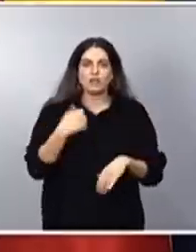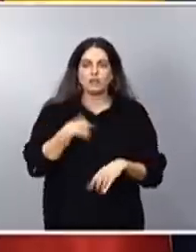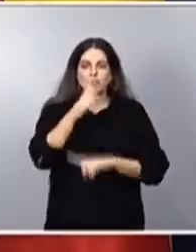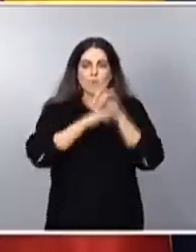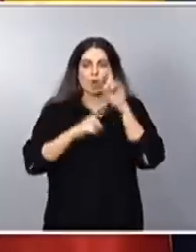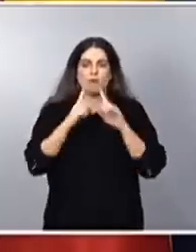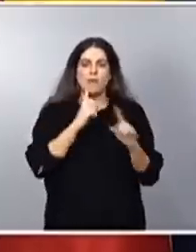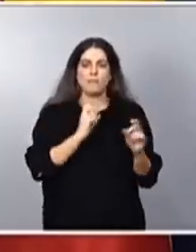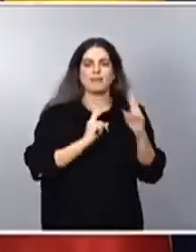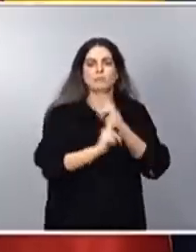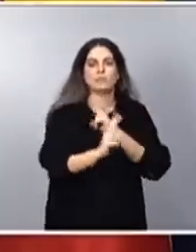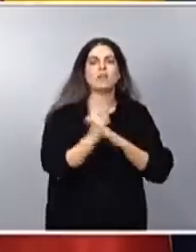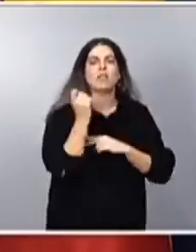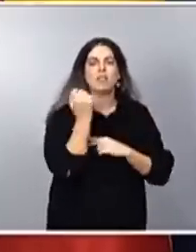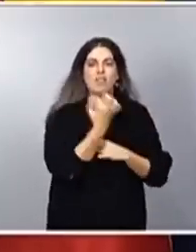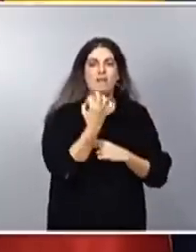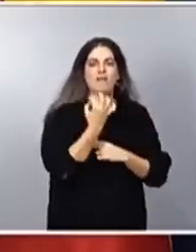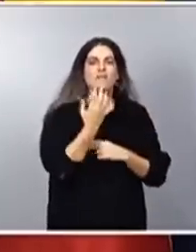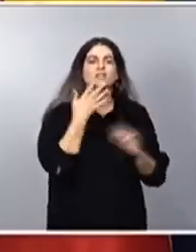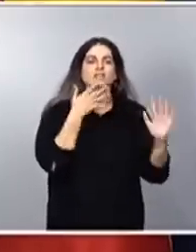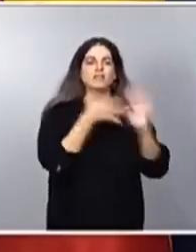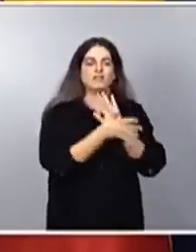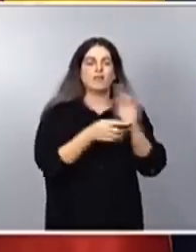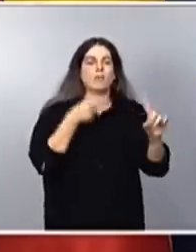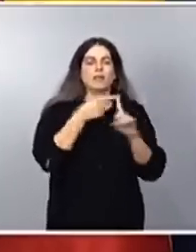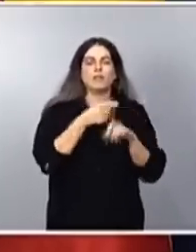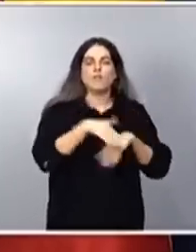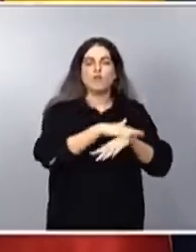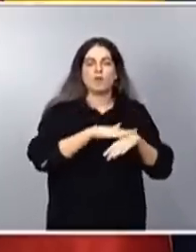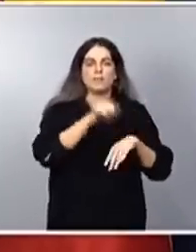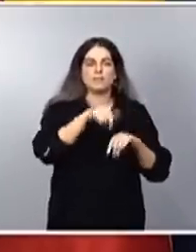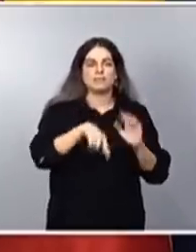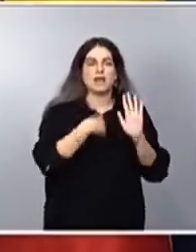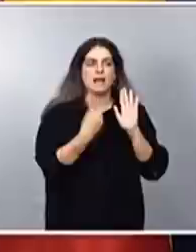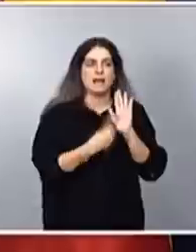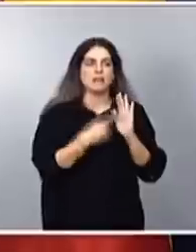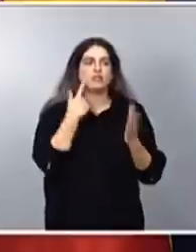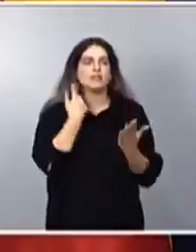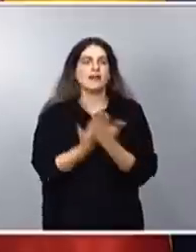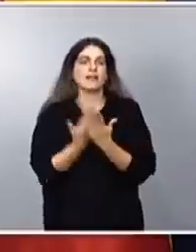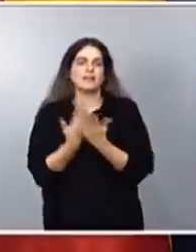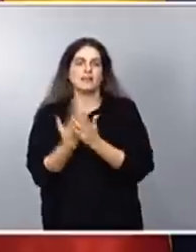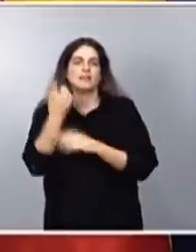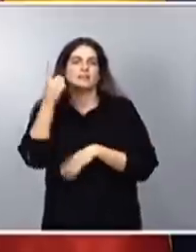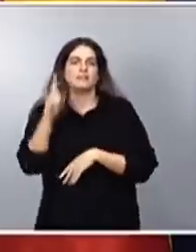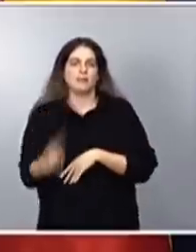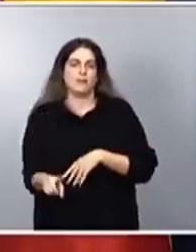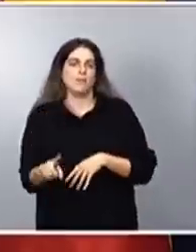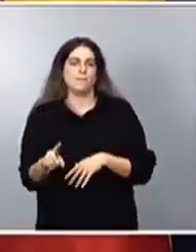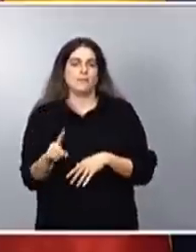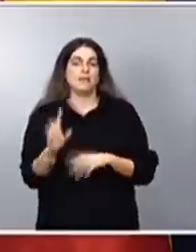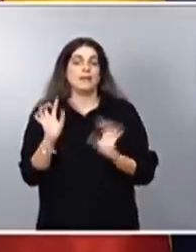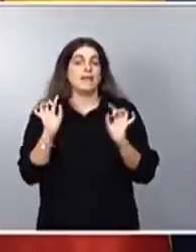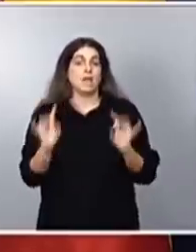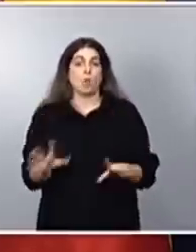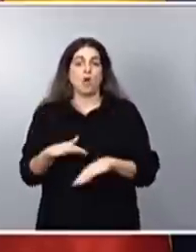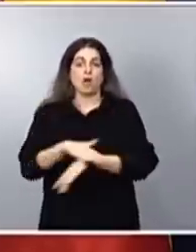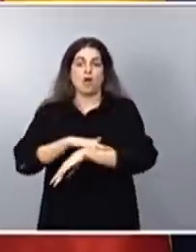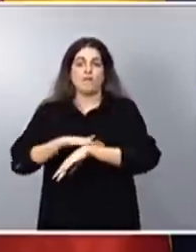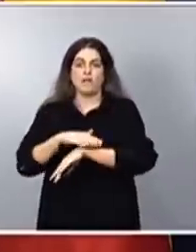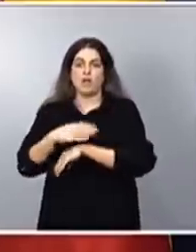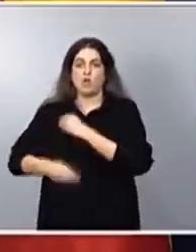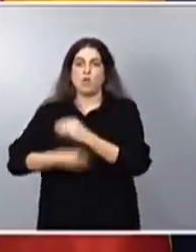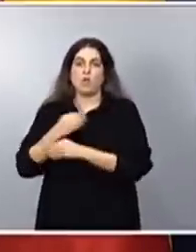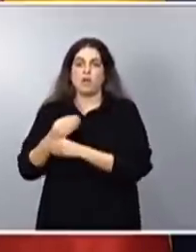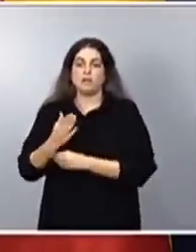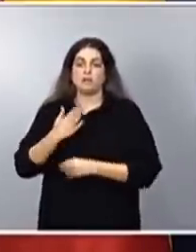de esta ley y garantizar también así, aún más, como ya está haciendo este gobierno, la capacidad de las mujeres de elegir